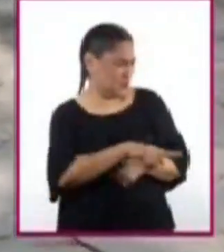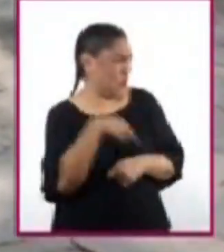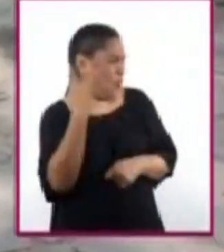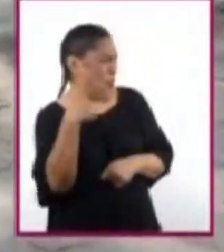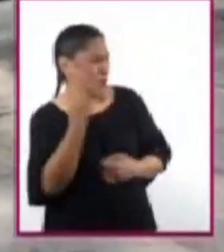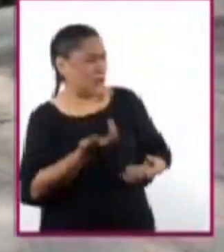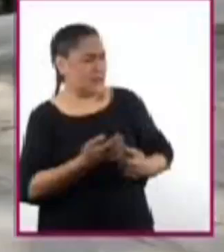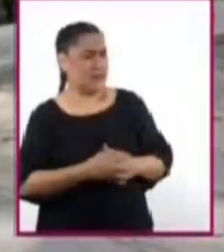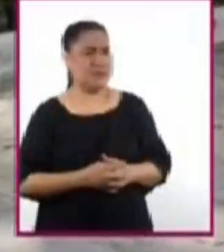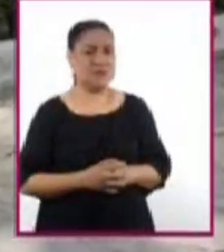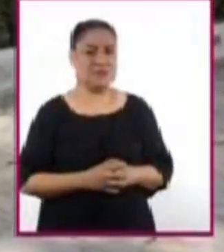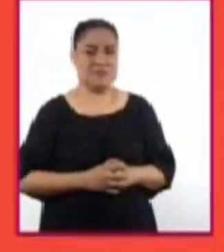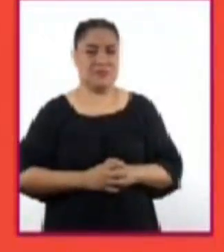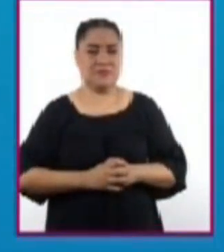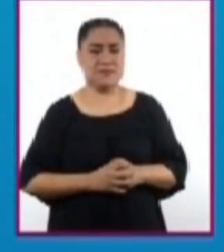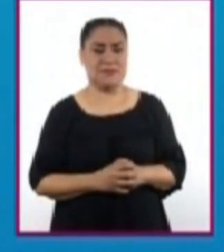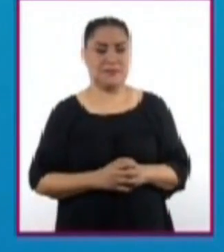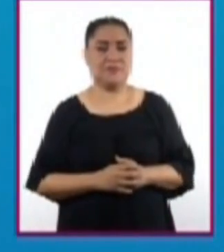¿Qué?